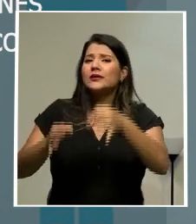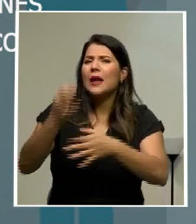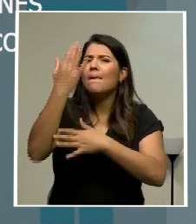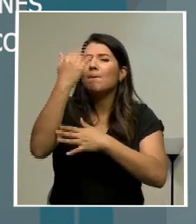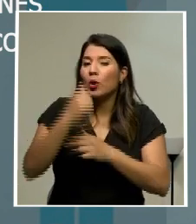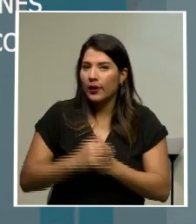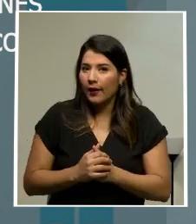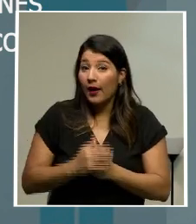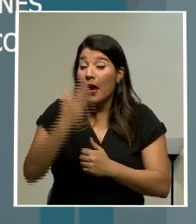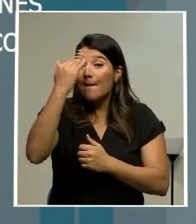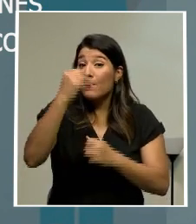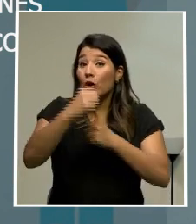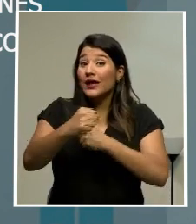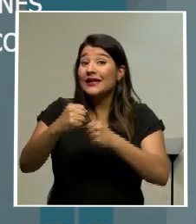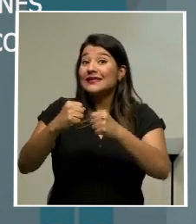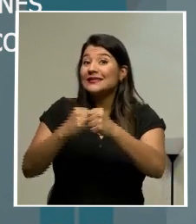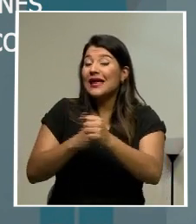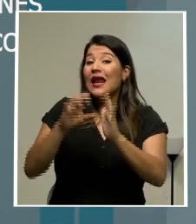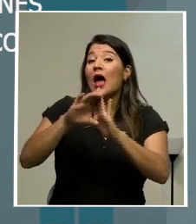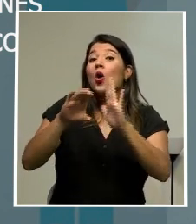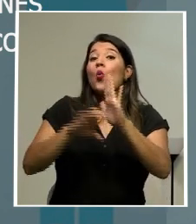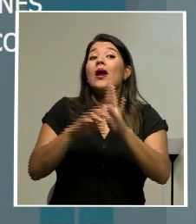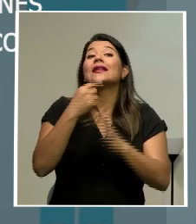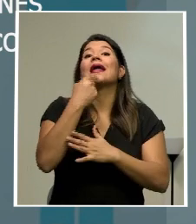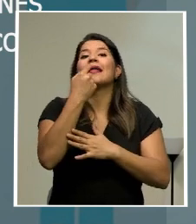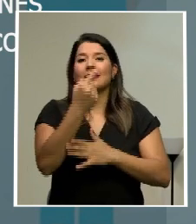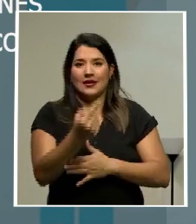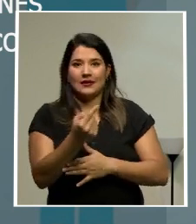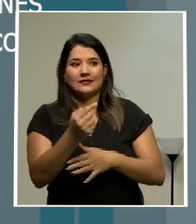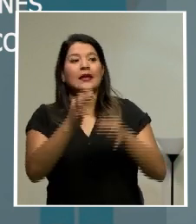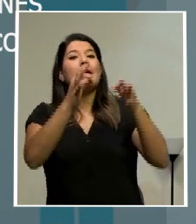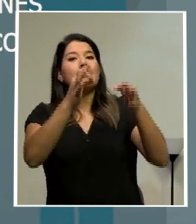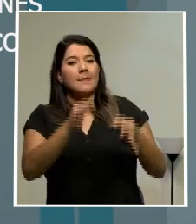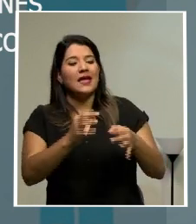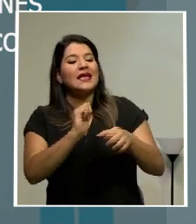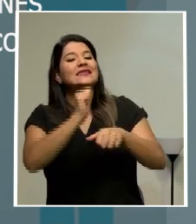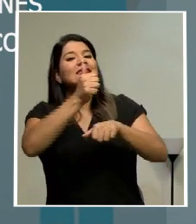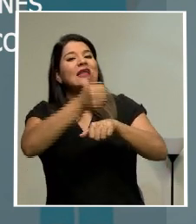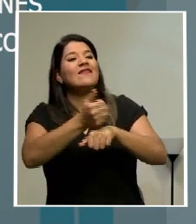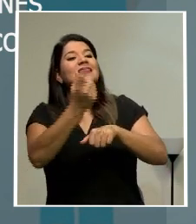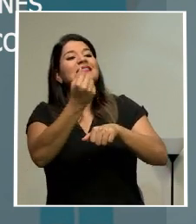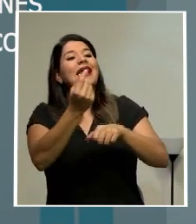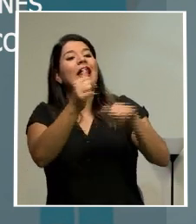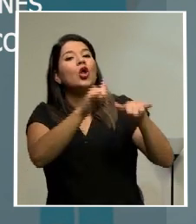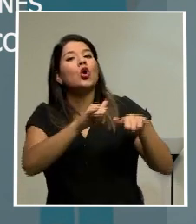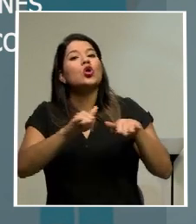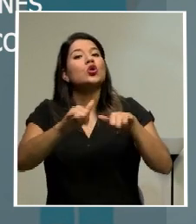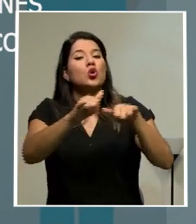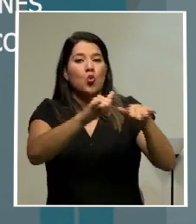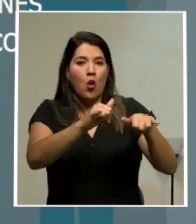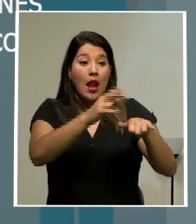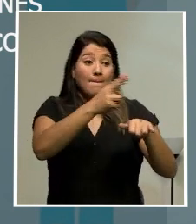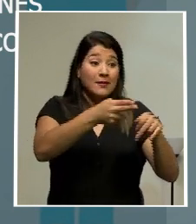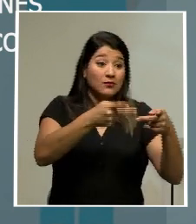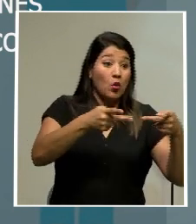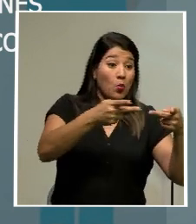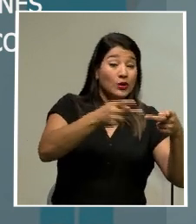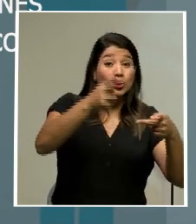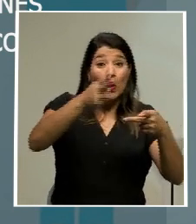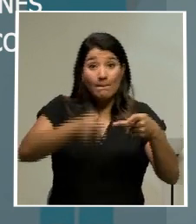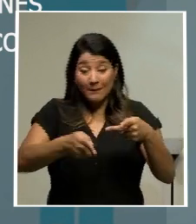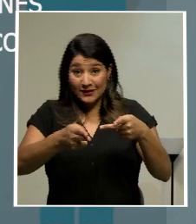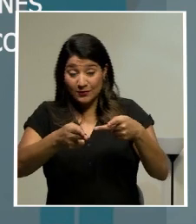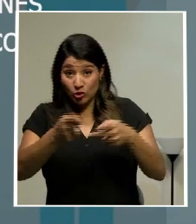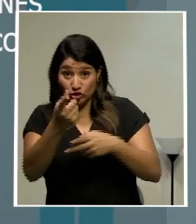aclaró que es constitucional la existencia del salario global y que es posible que exista una ley general